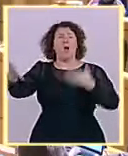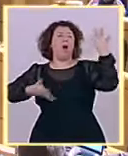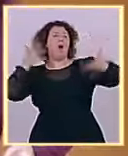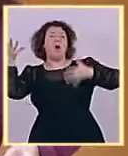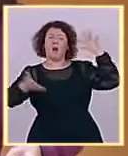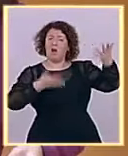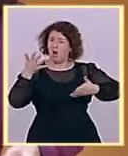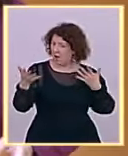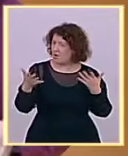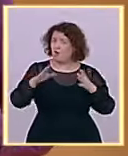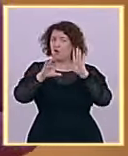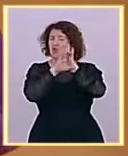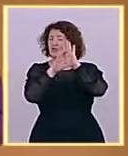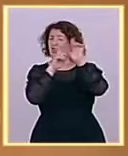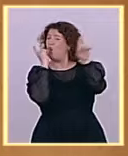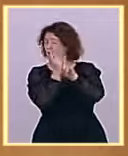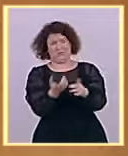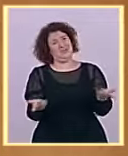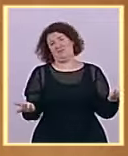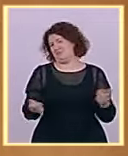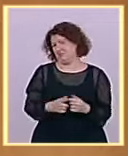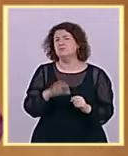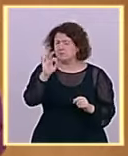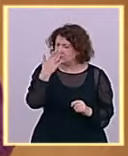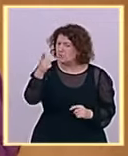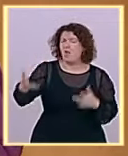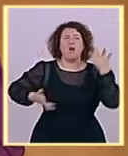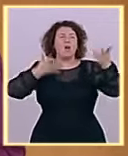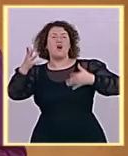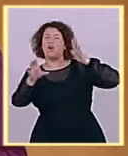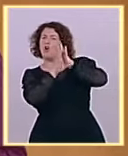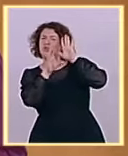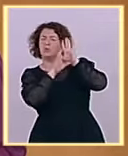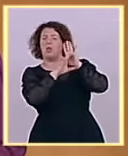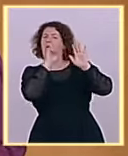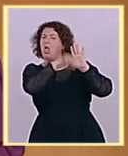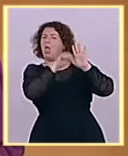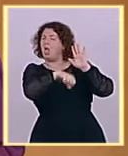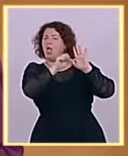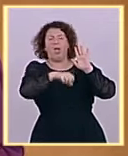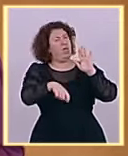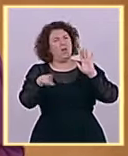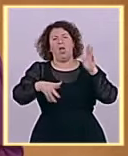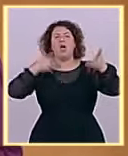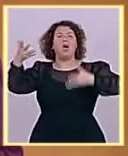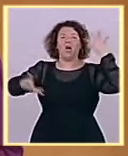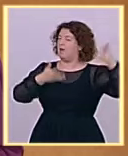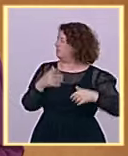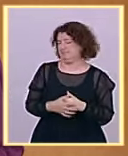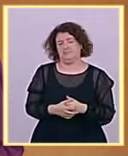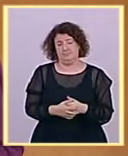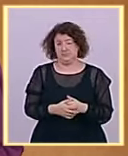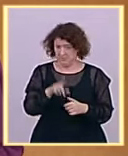de incumplimiento constitucional. Es más, usted ha llegado a decir que usted es la garantía